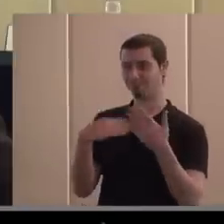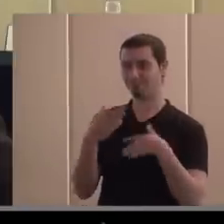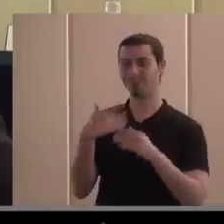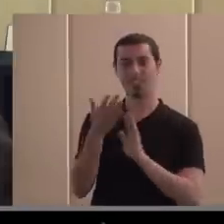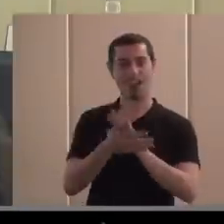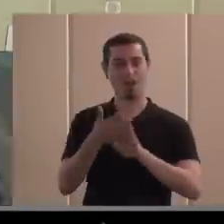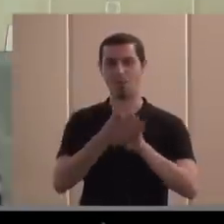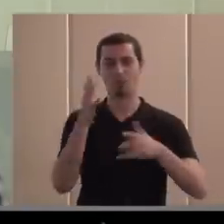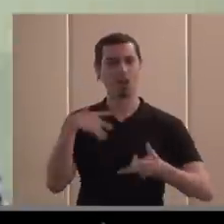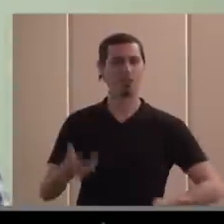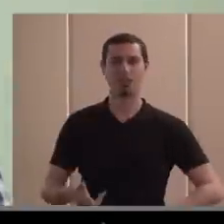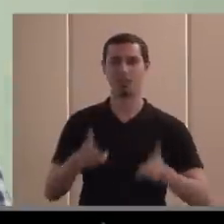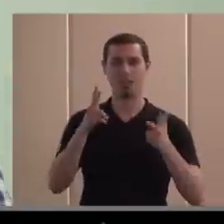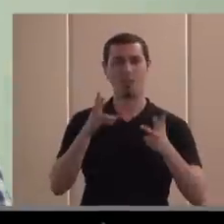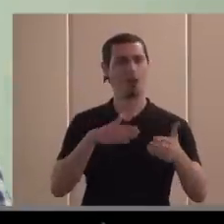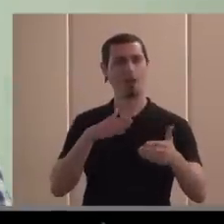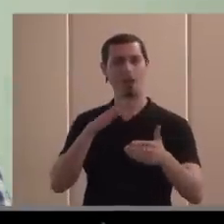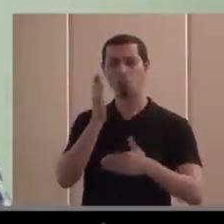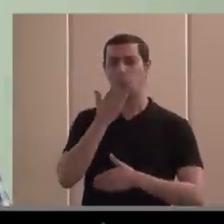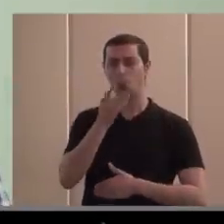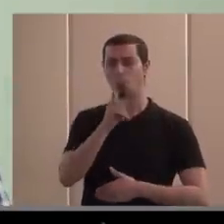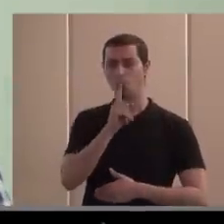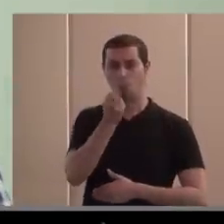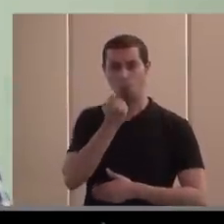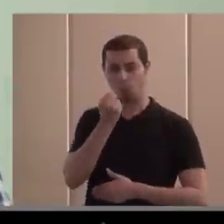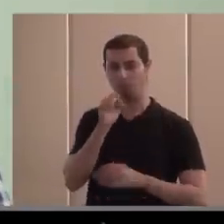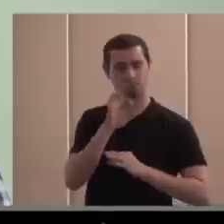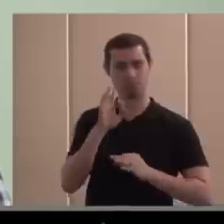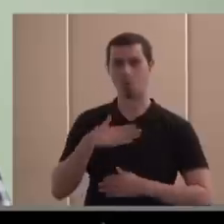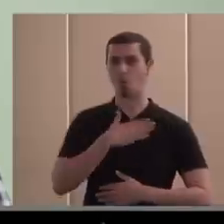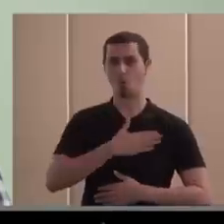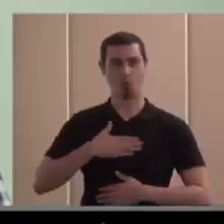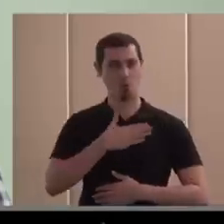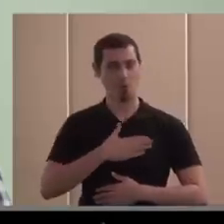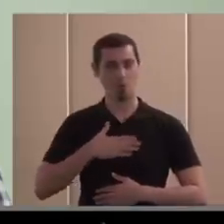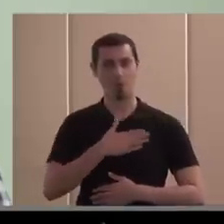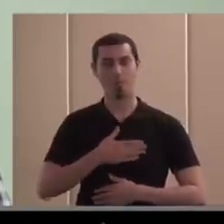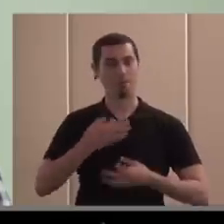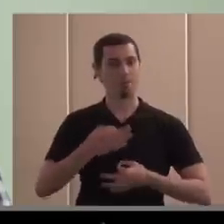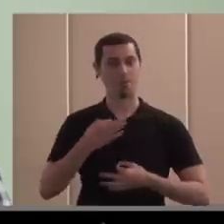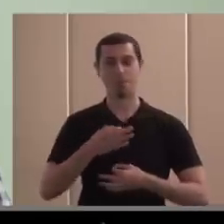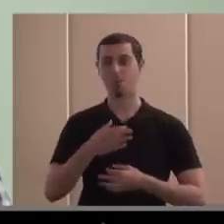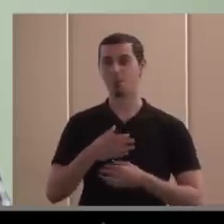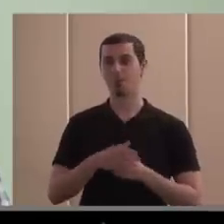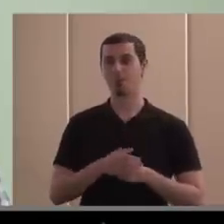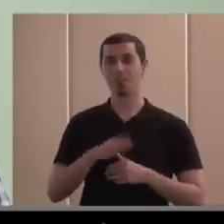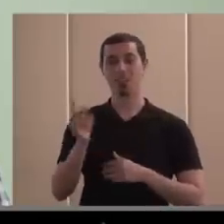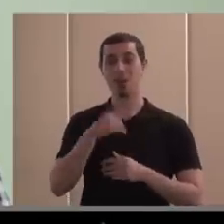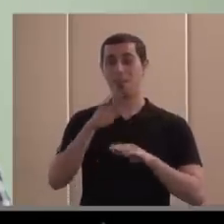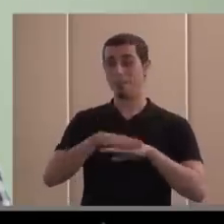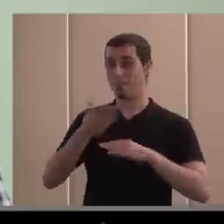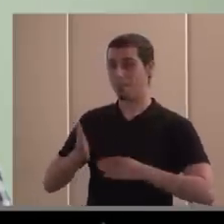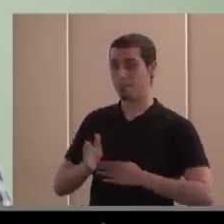libertad, con comodidad y seguro que no tanto para enseñar,